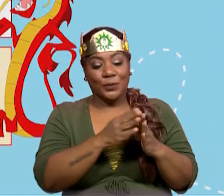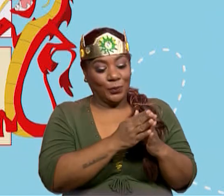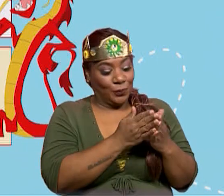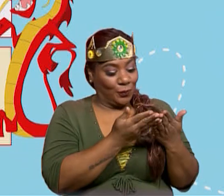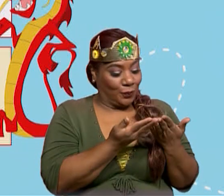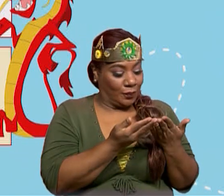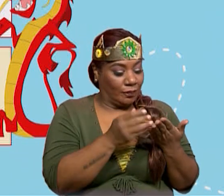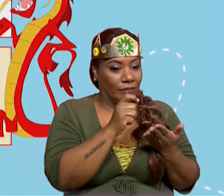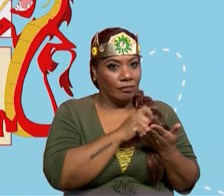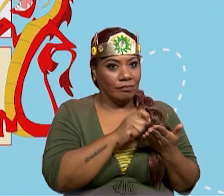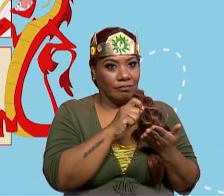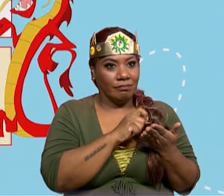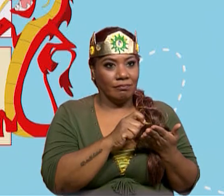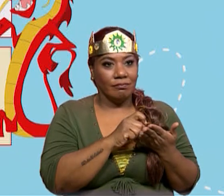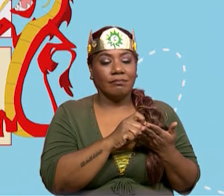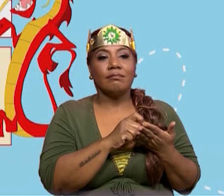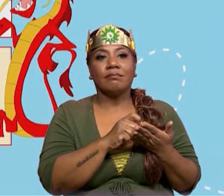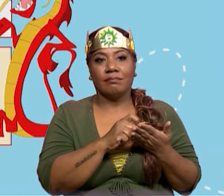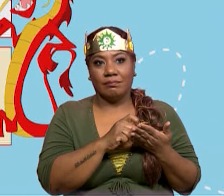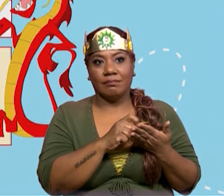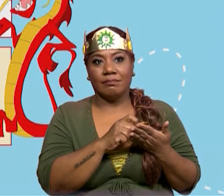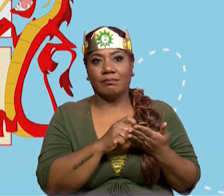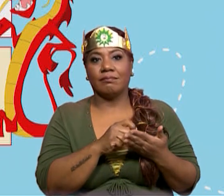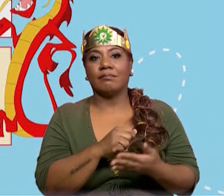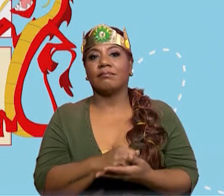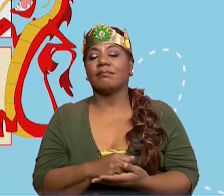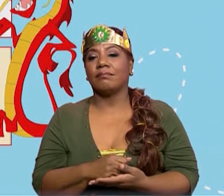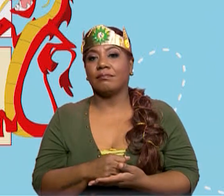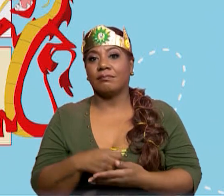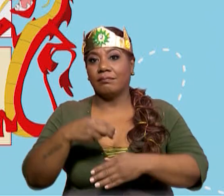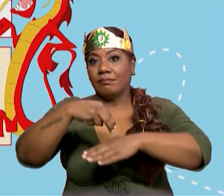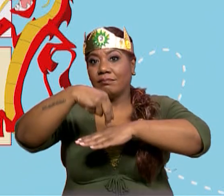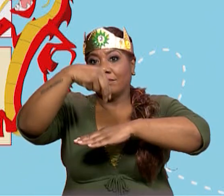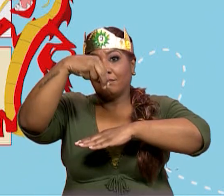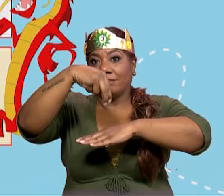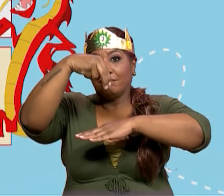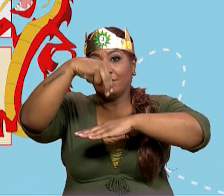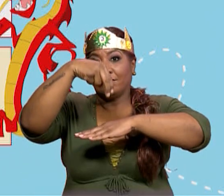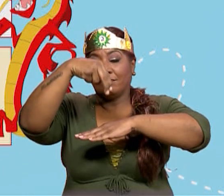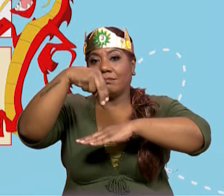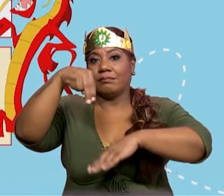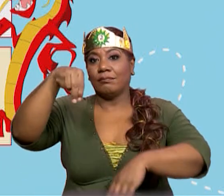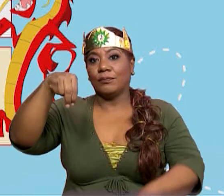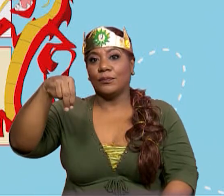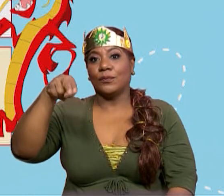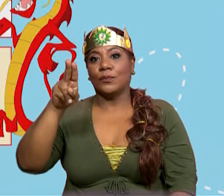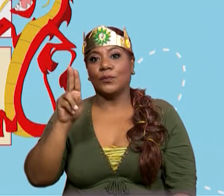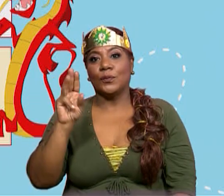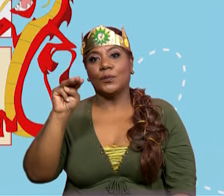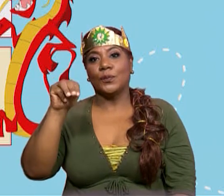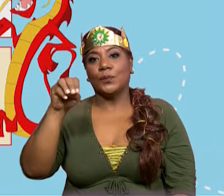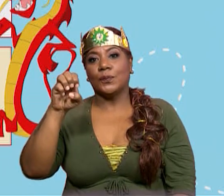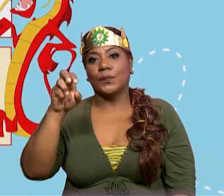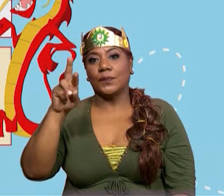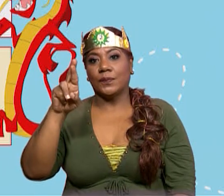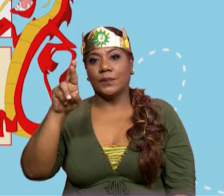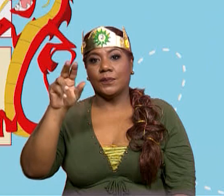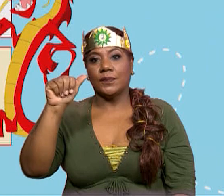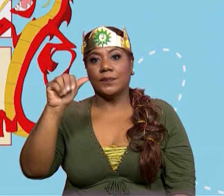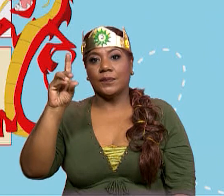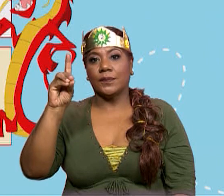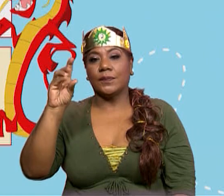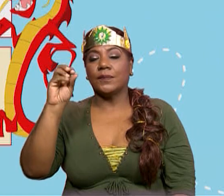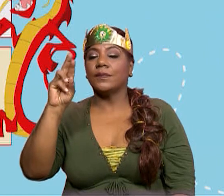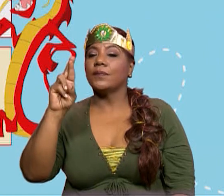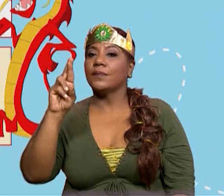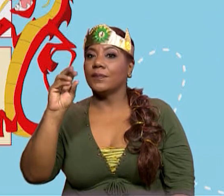cuadernos los elementos de una fracción. Tenemos el numerador, que está señalado en color rojo. La raya